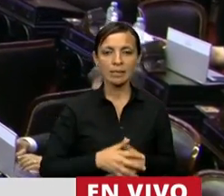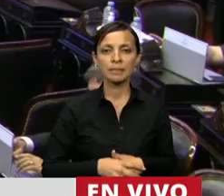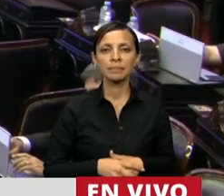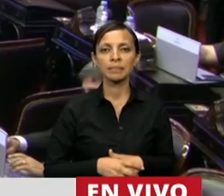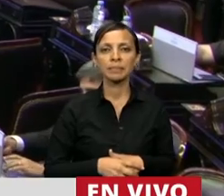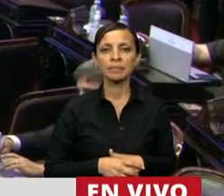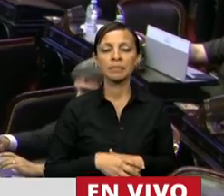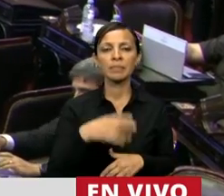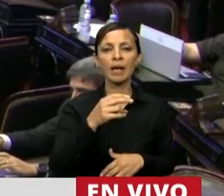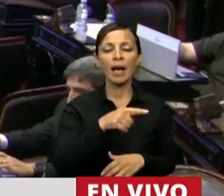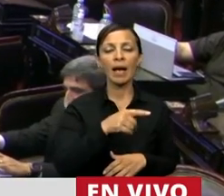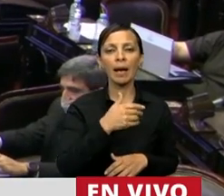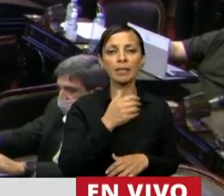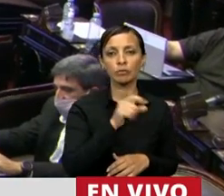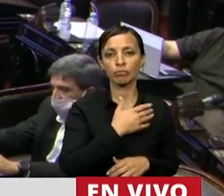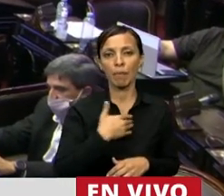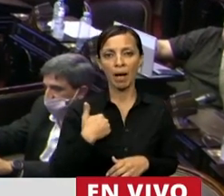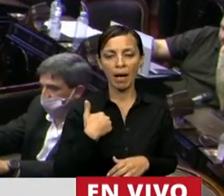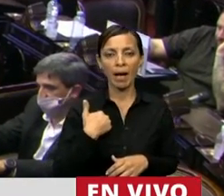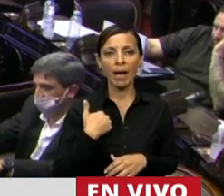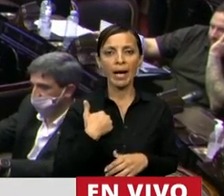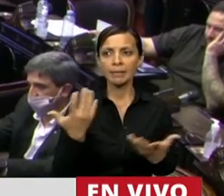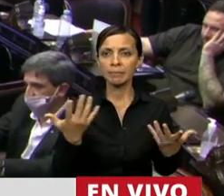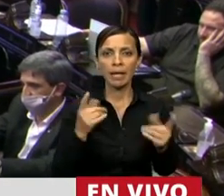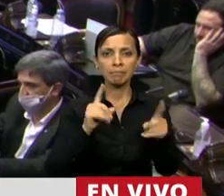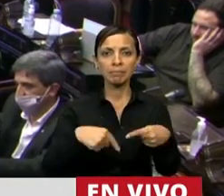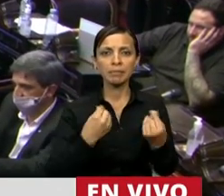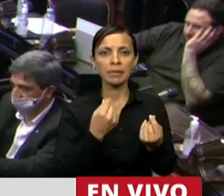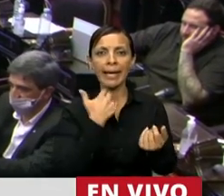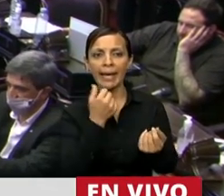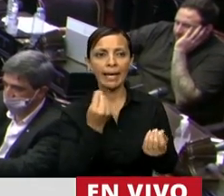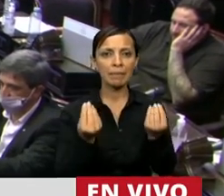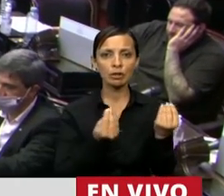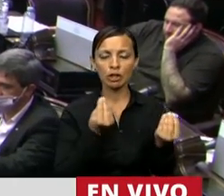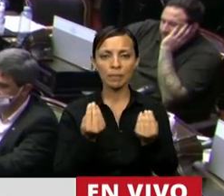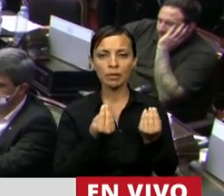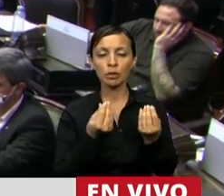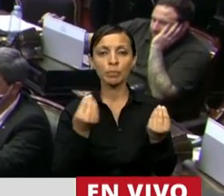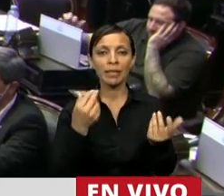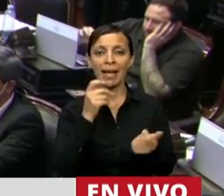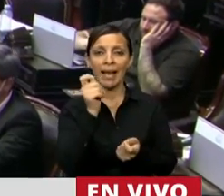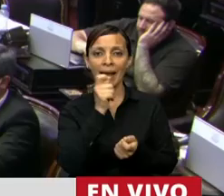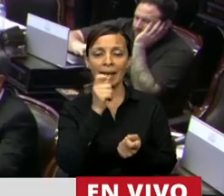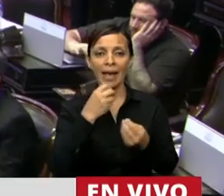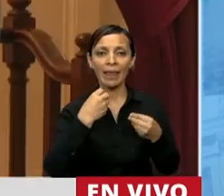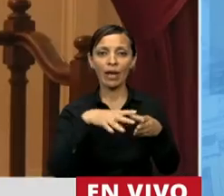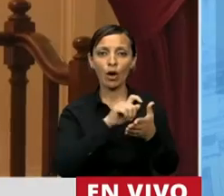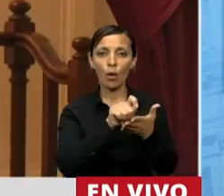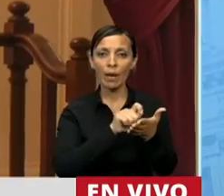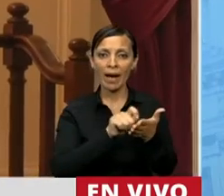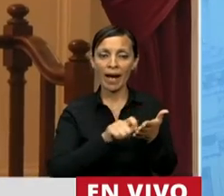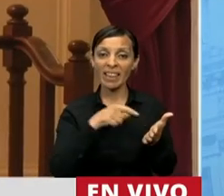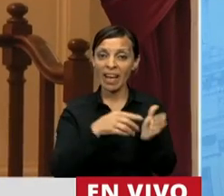Mónica Cip, su mamá, dejó de tener información de su hija. La nena había dejado una carta donde